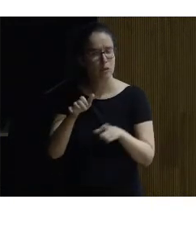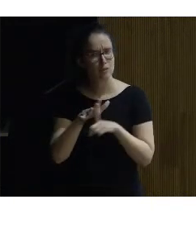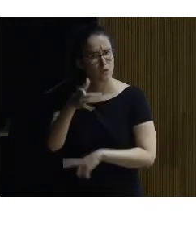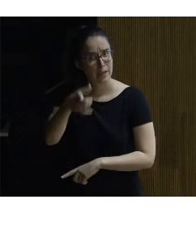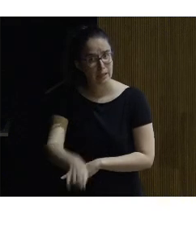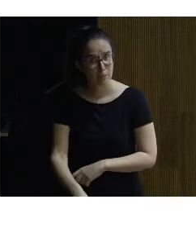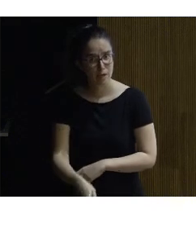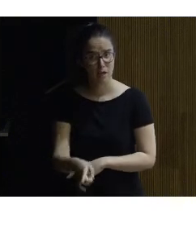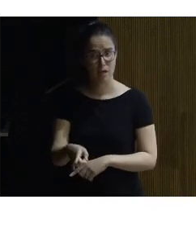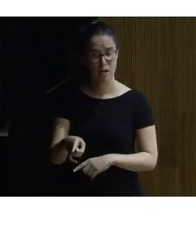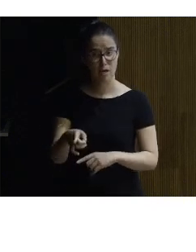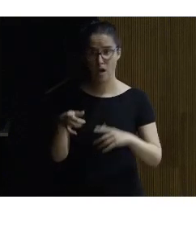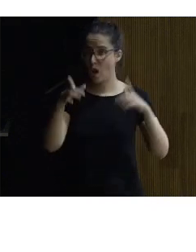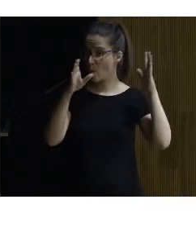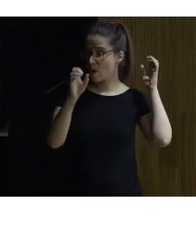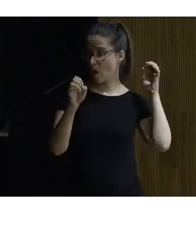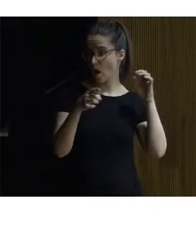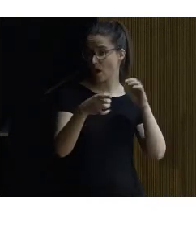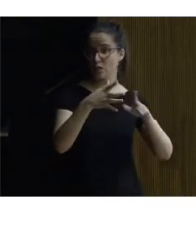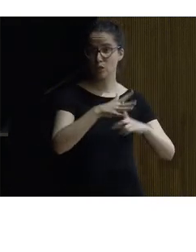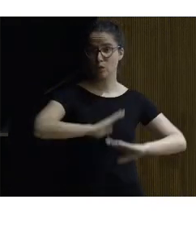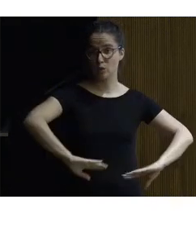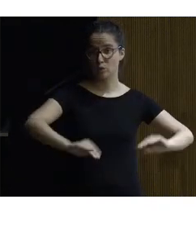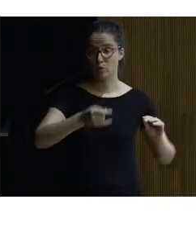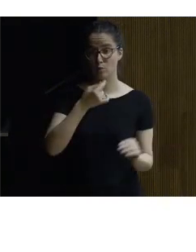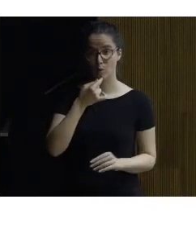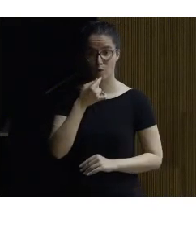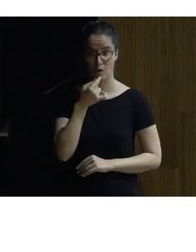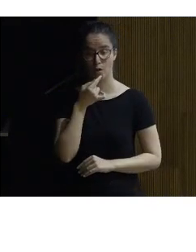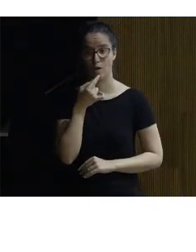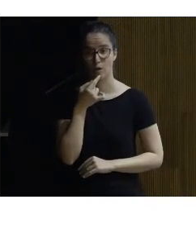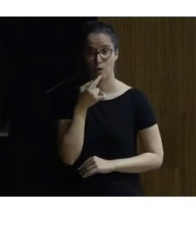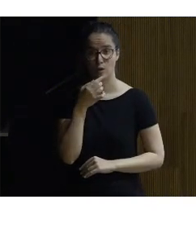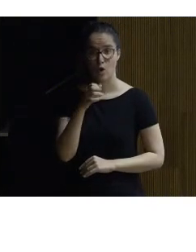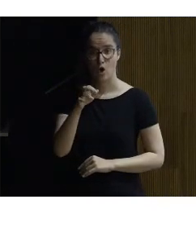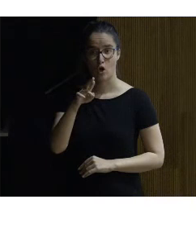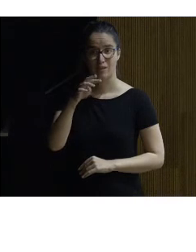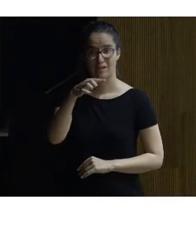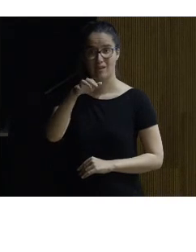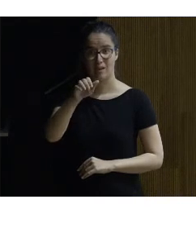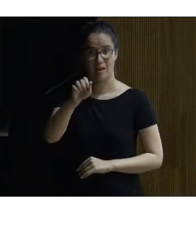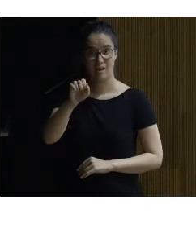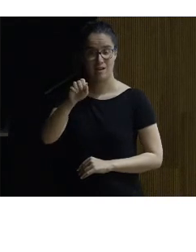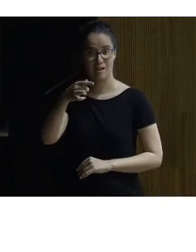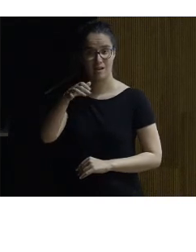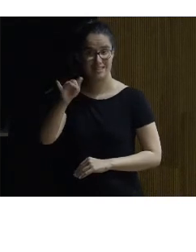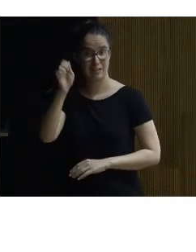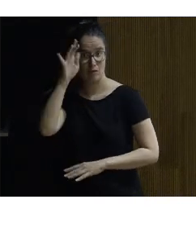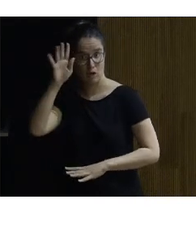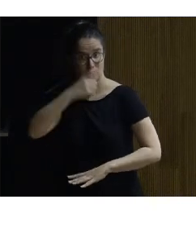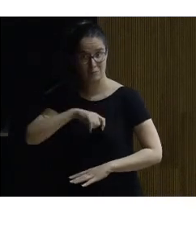el emperador era él y sus circunstancias como dirían Ortega y Gasset pero por otra parte